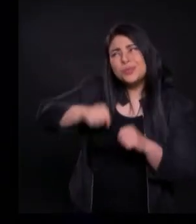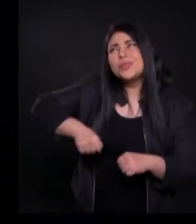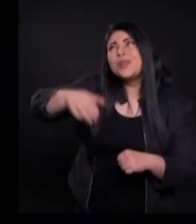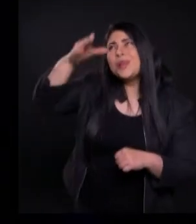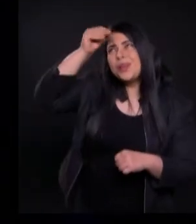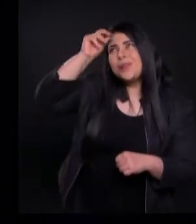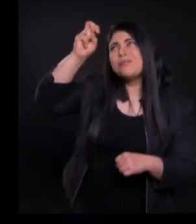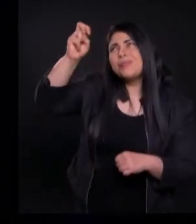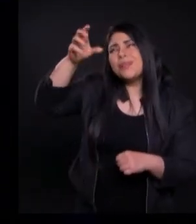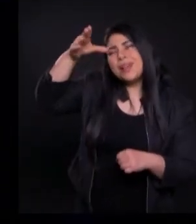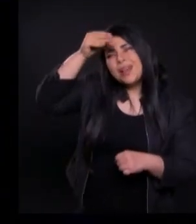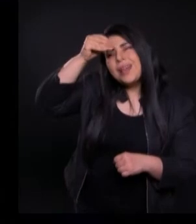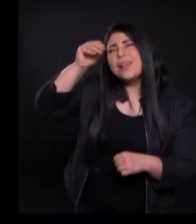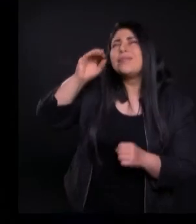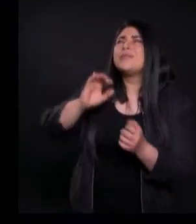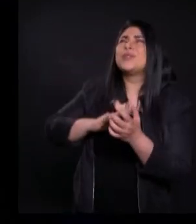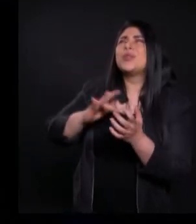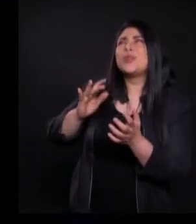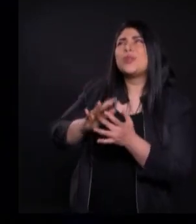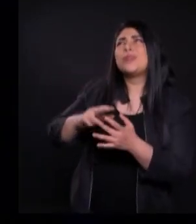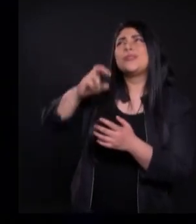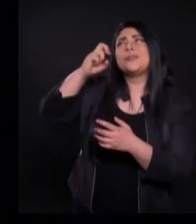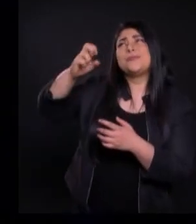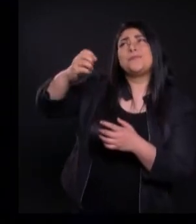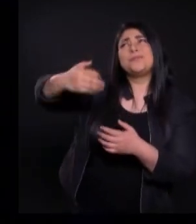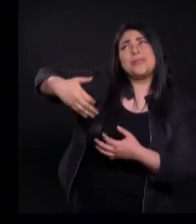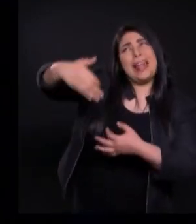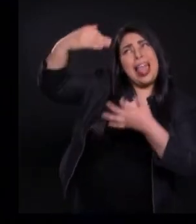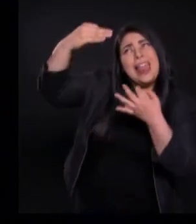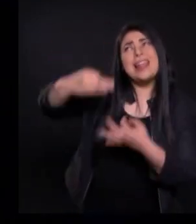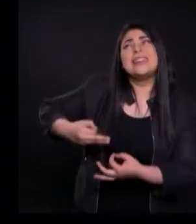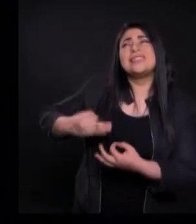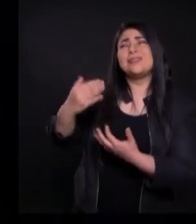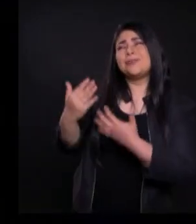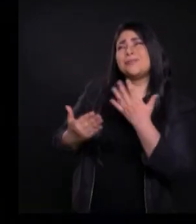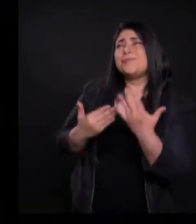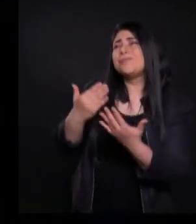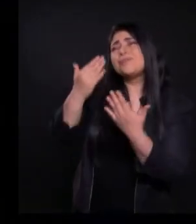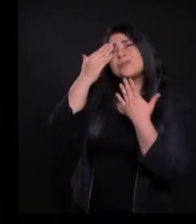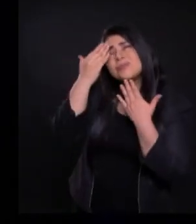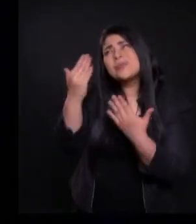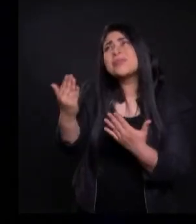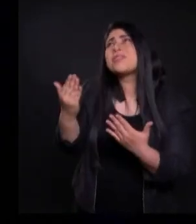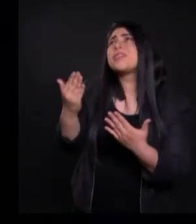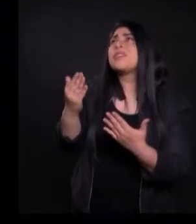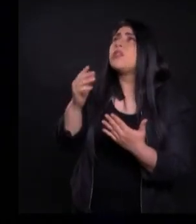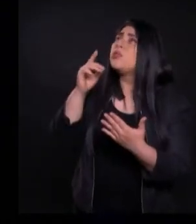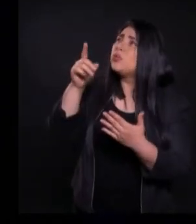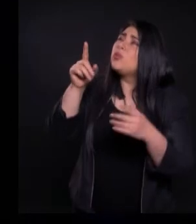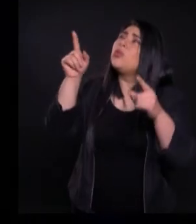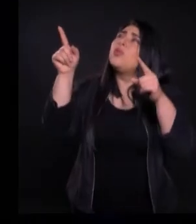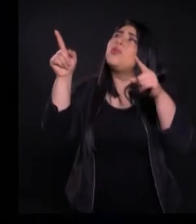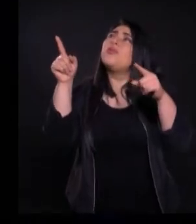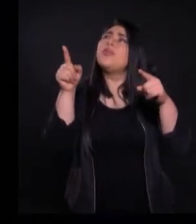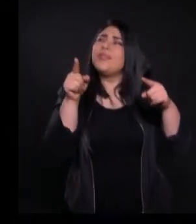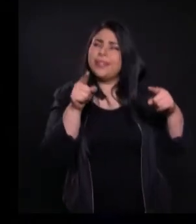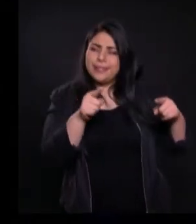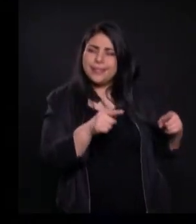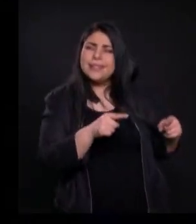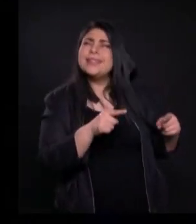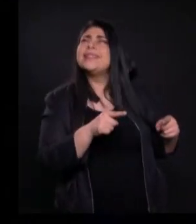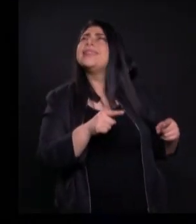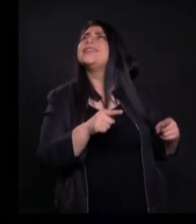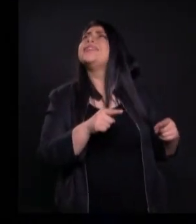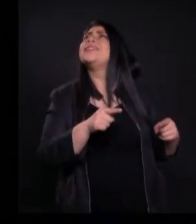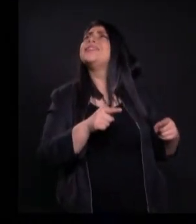Del servidor Por excelencia Jesús Gracias Gracias por Haber venido A dejar Ese